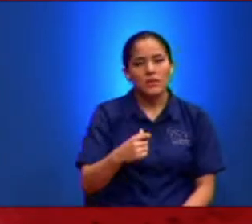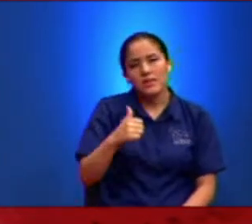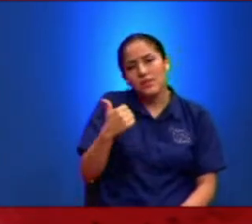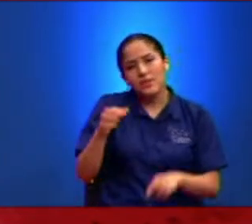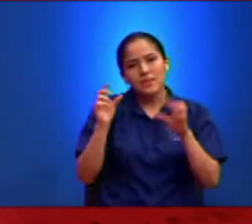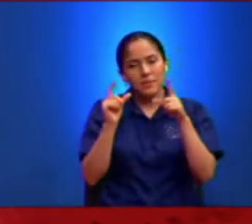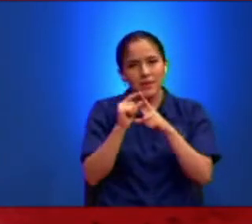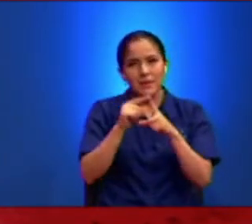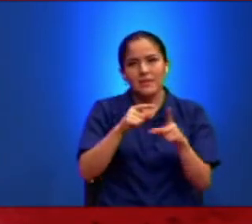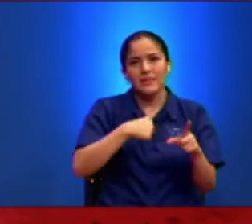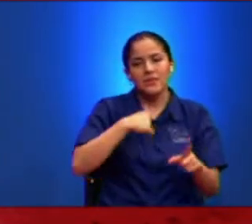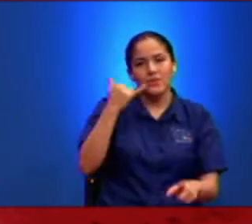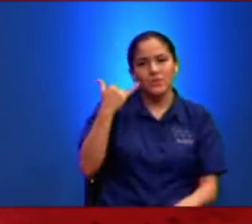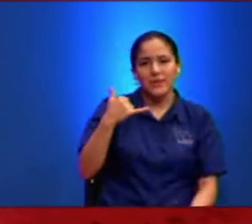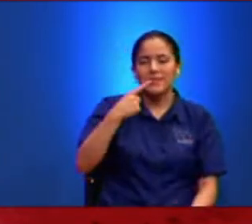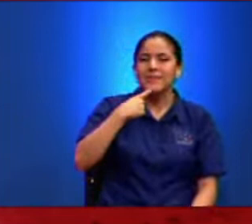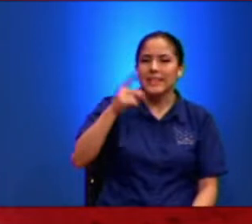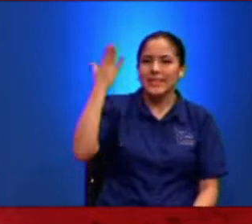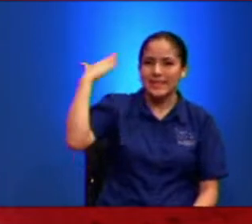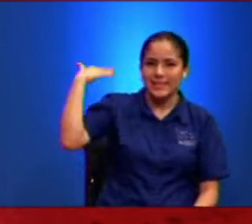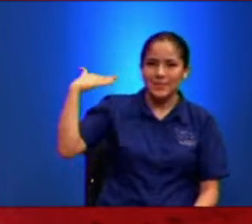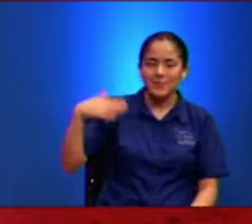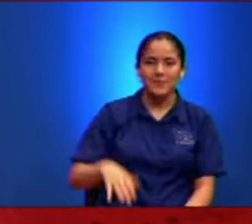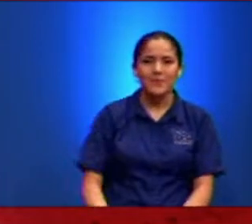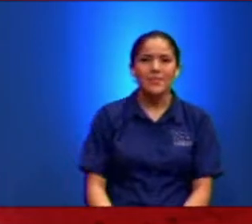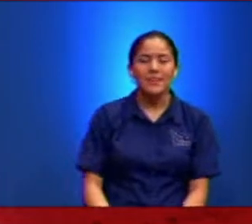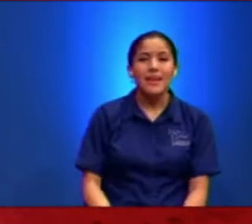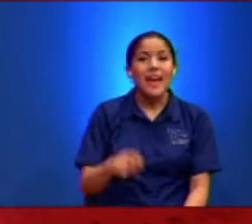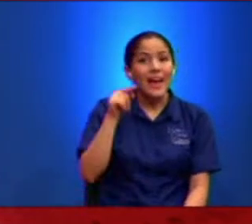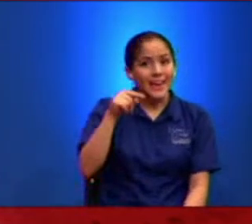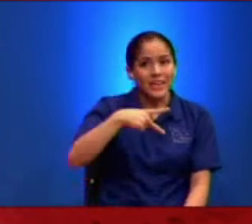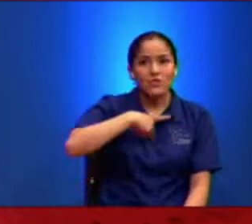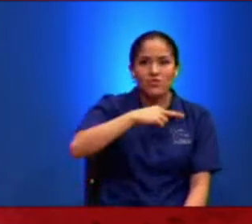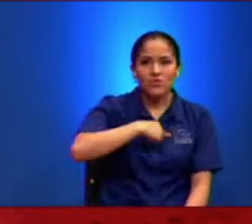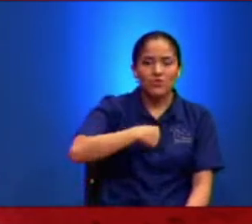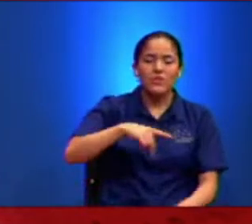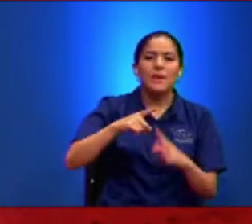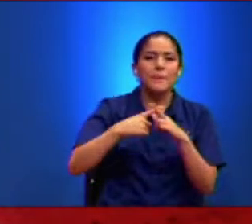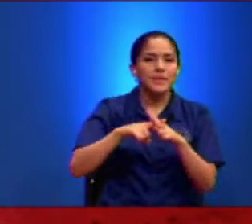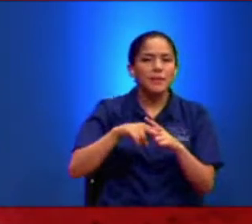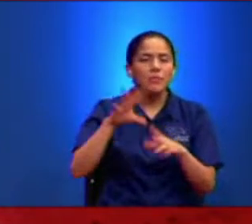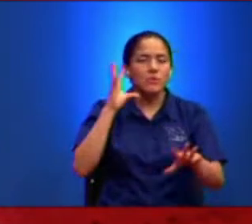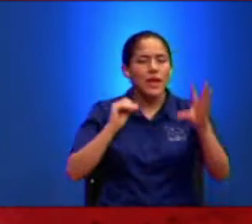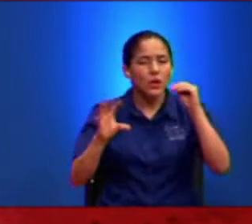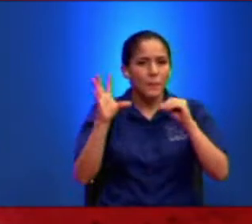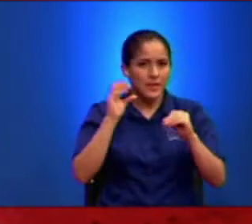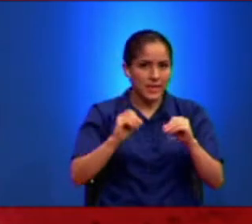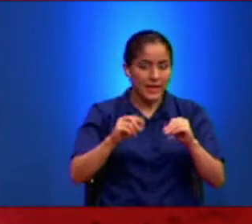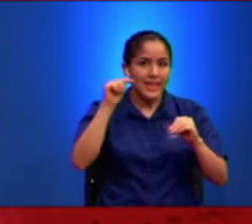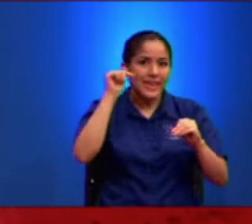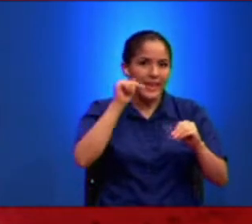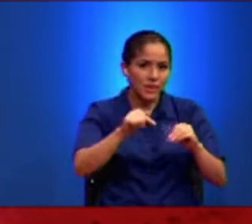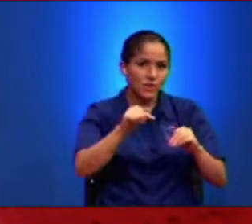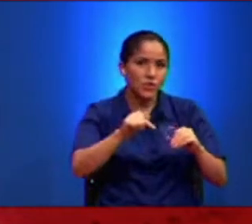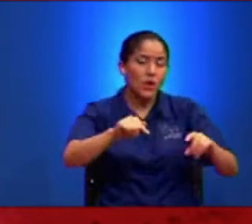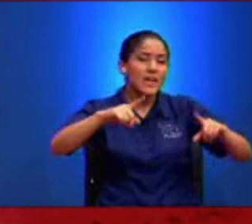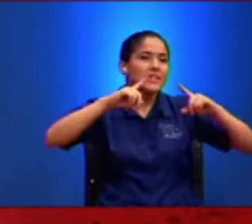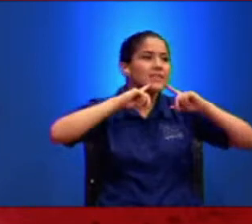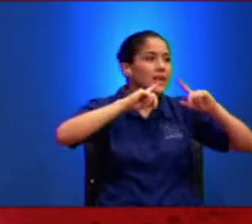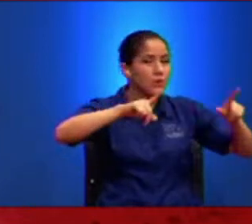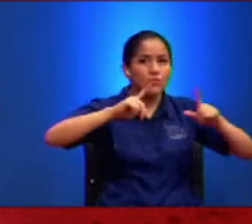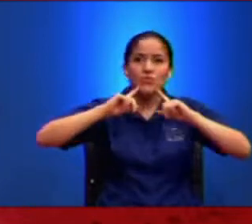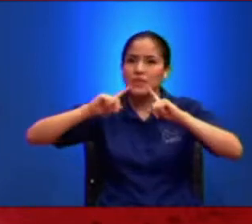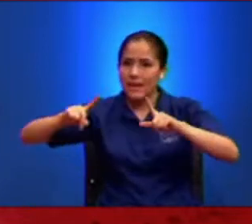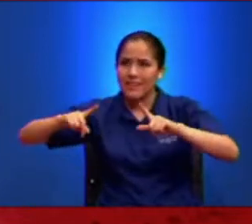A partir de ahí Empezamos a conversar Que esto había sido anunciado